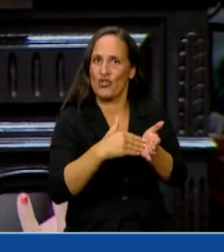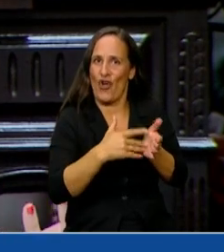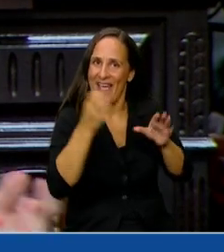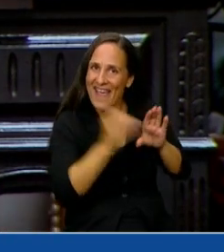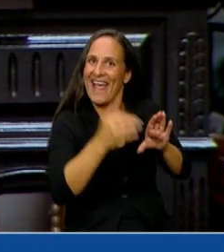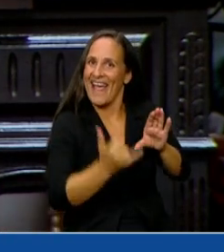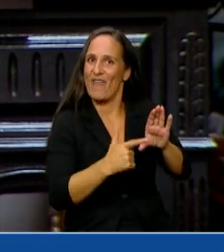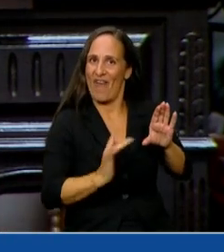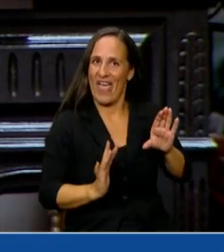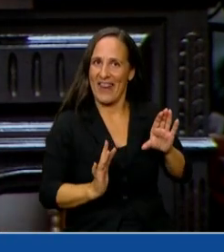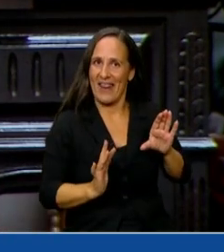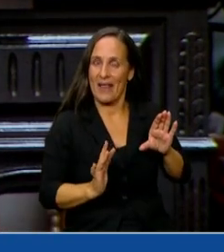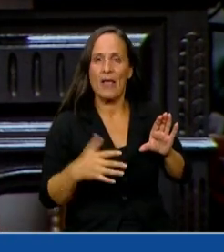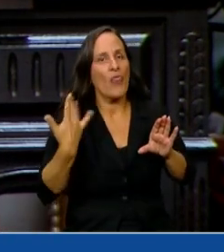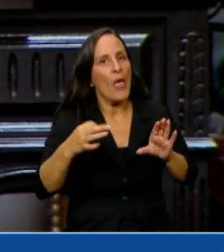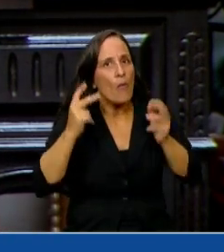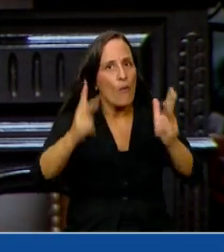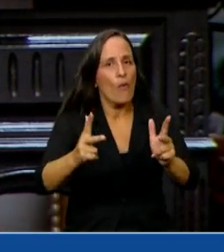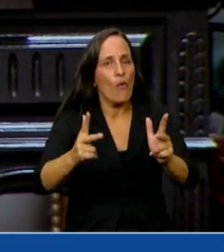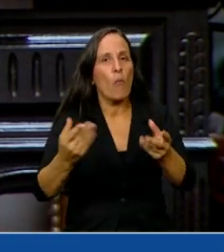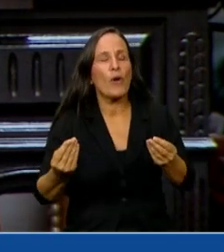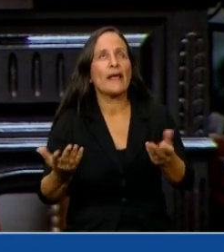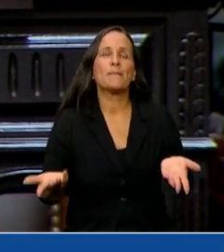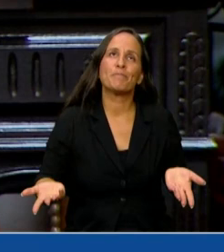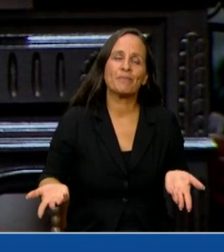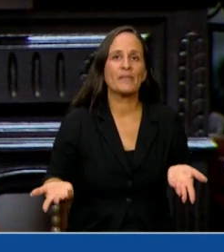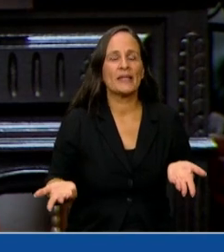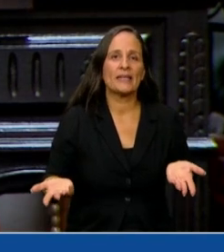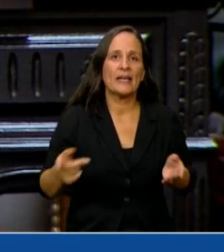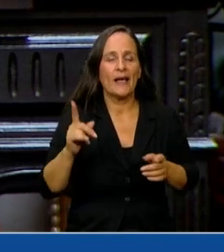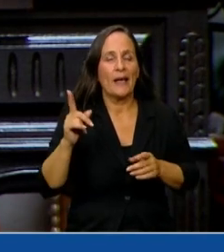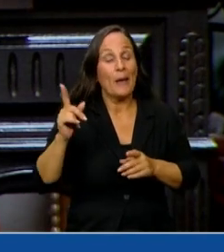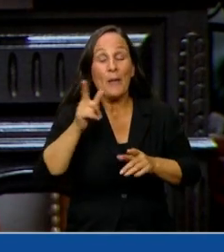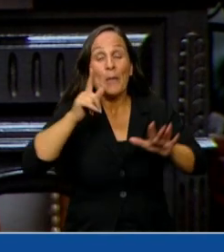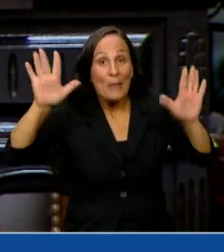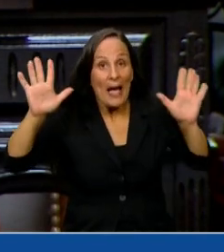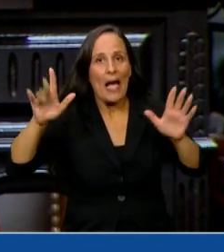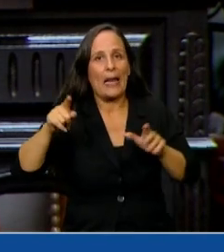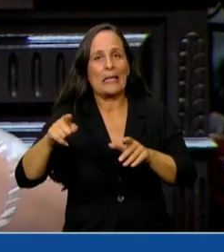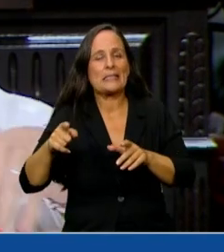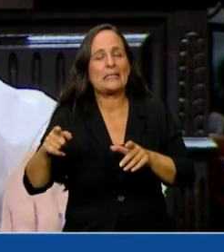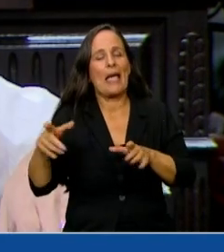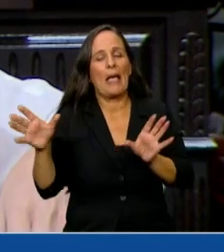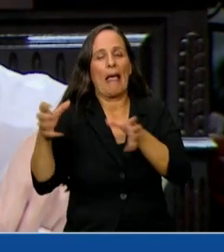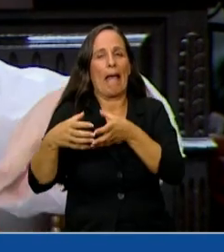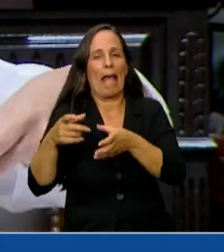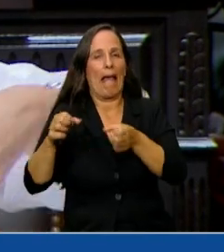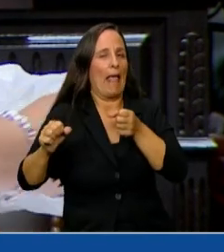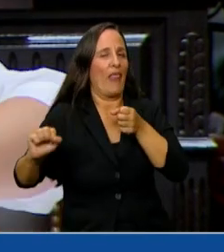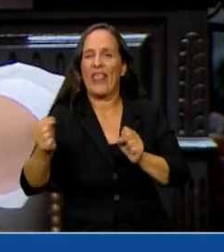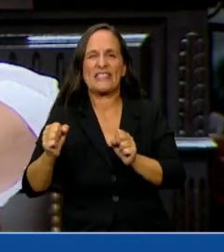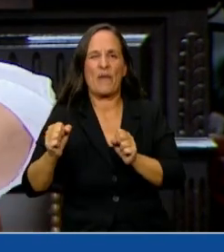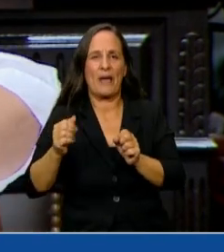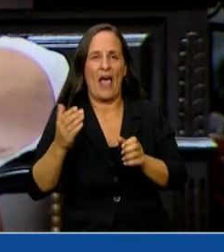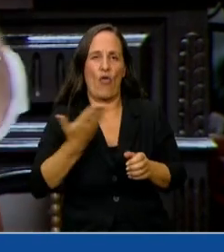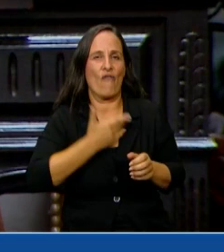esto también hay que decirlo, porque si no parece que quienes están, no sé, desesperados por